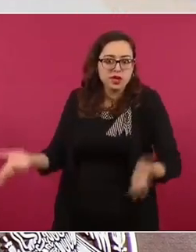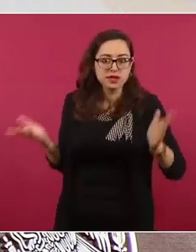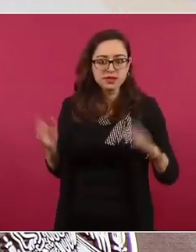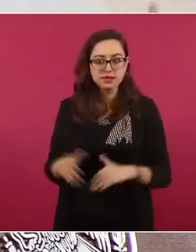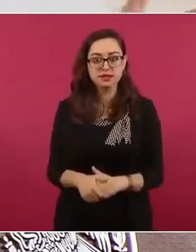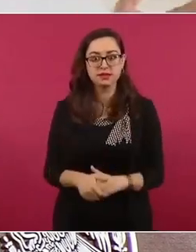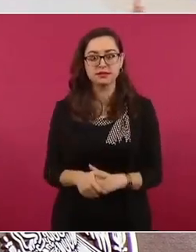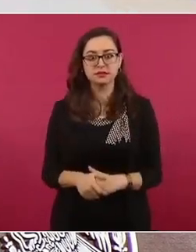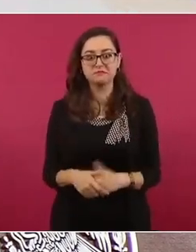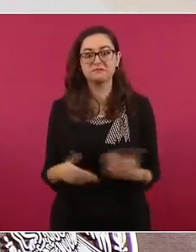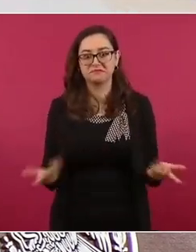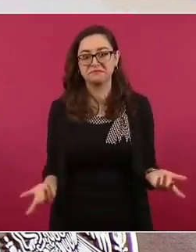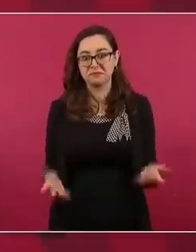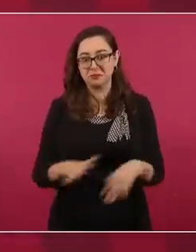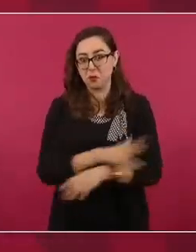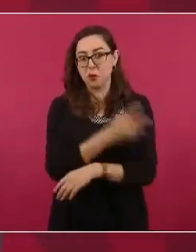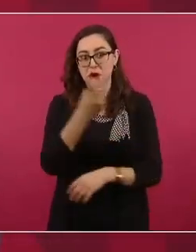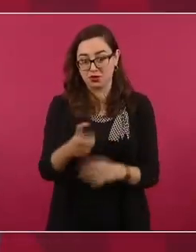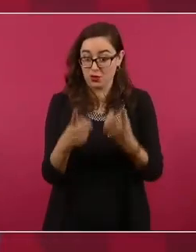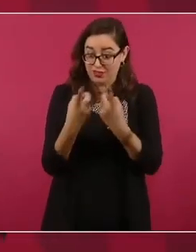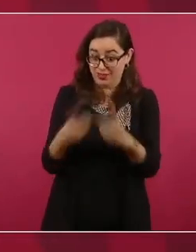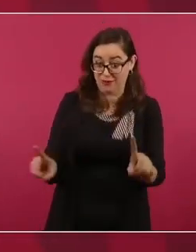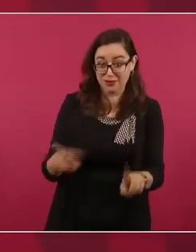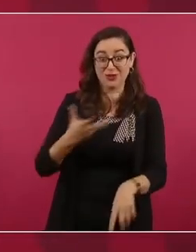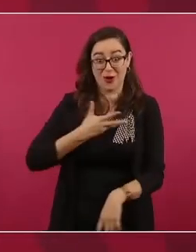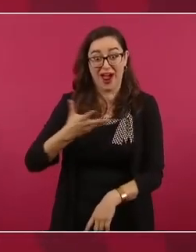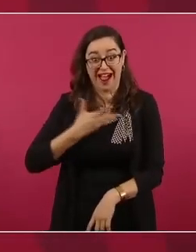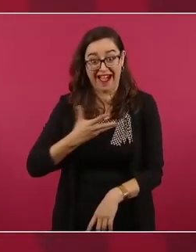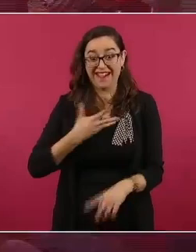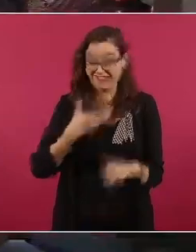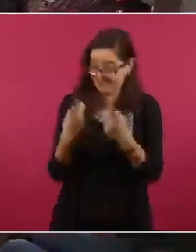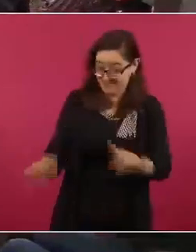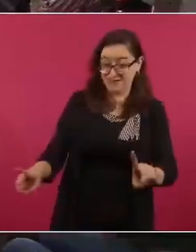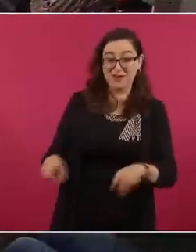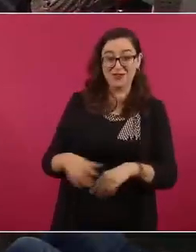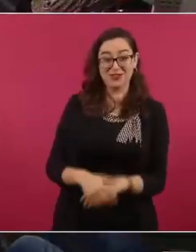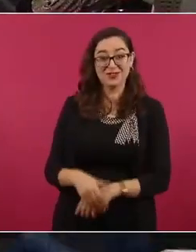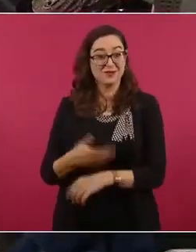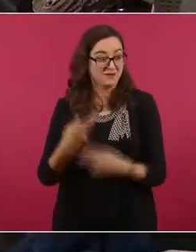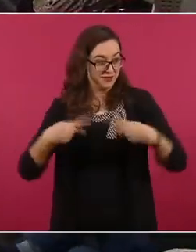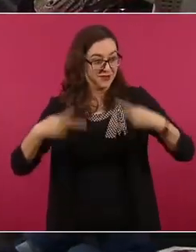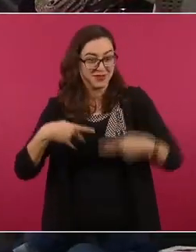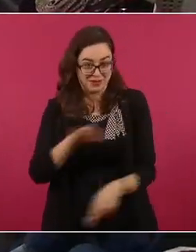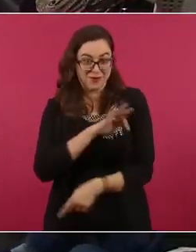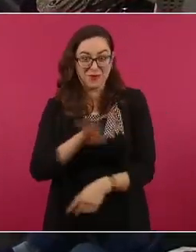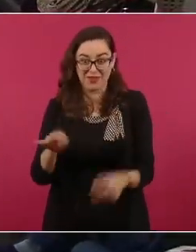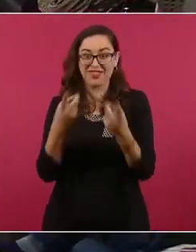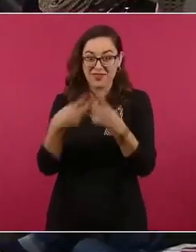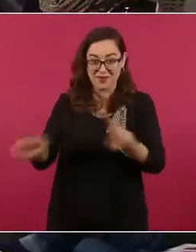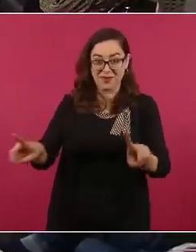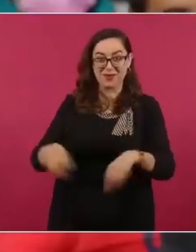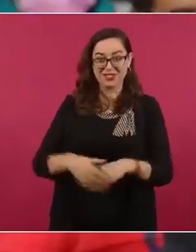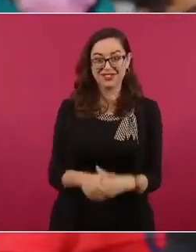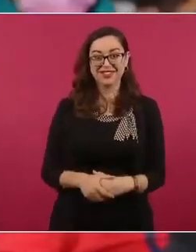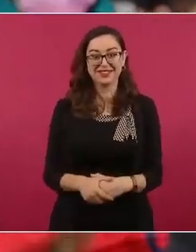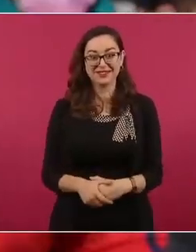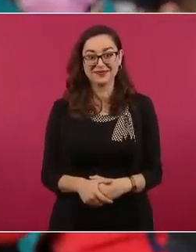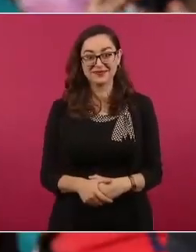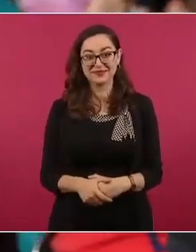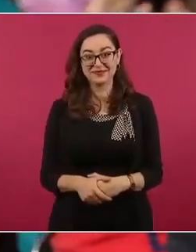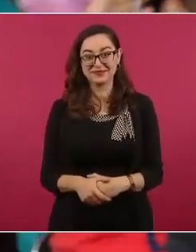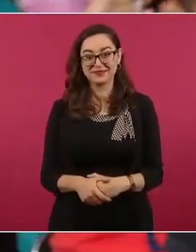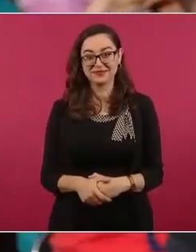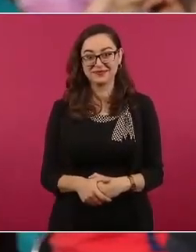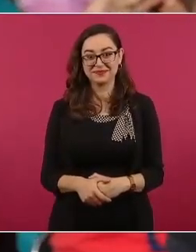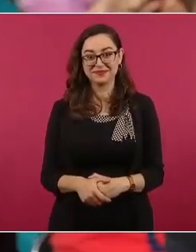existen los divorcios, o sea, no,